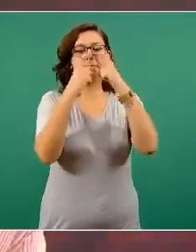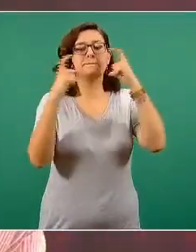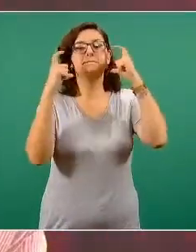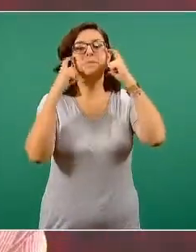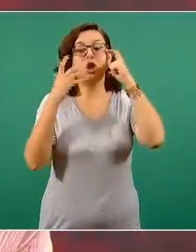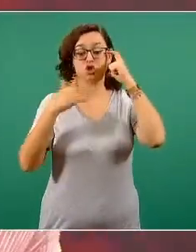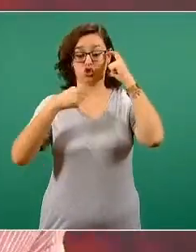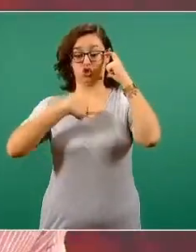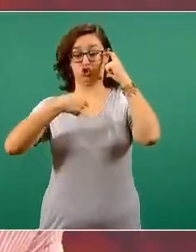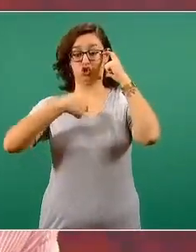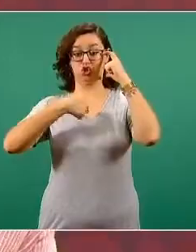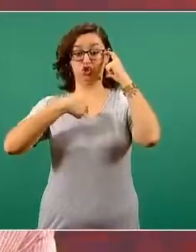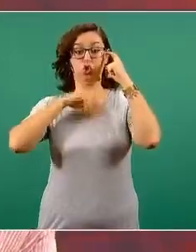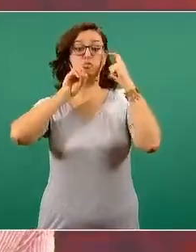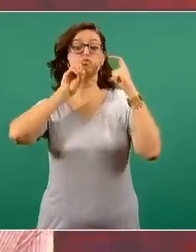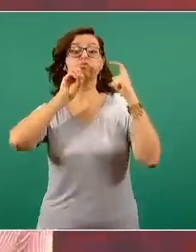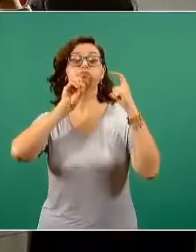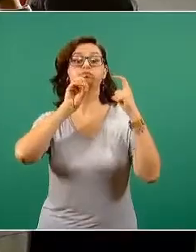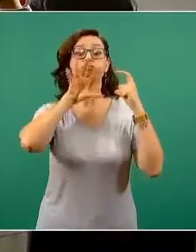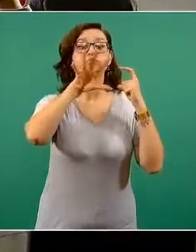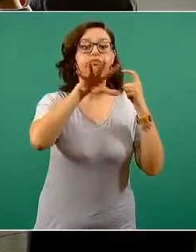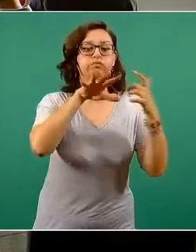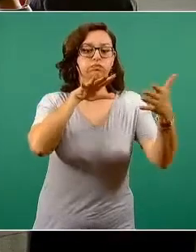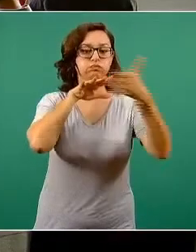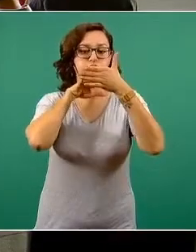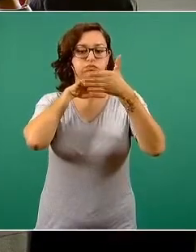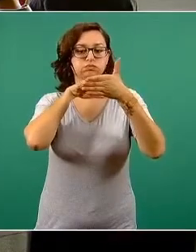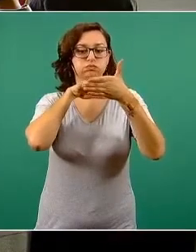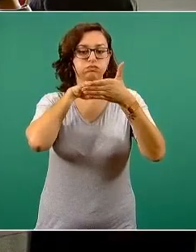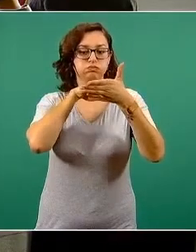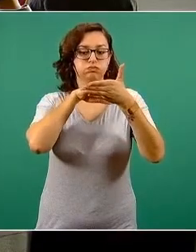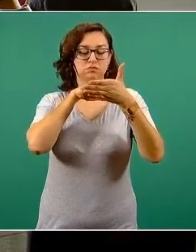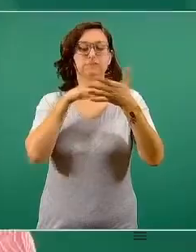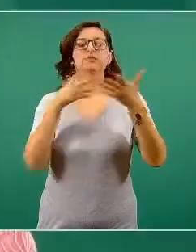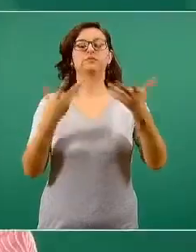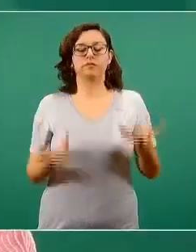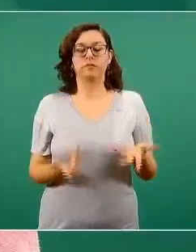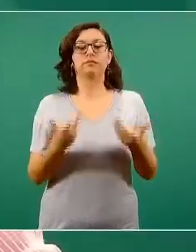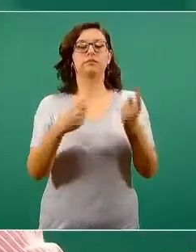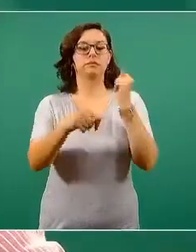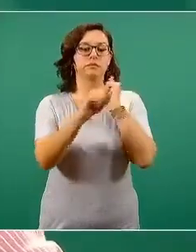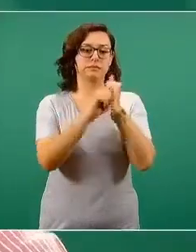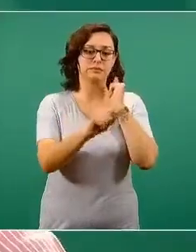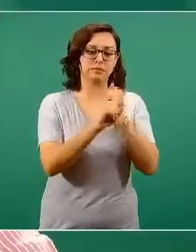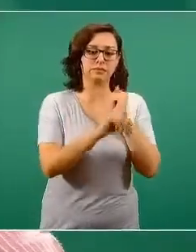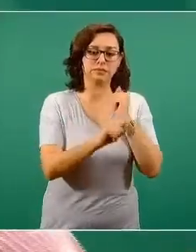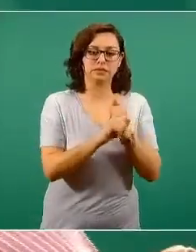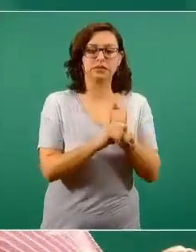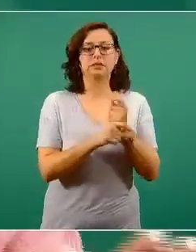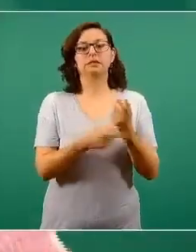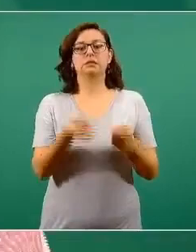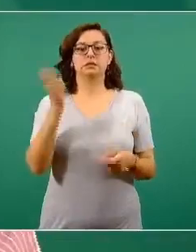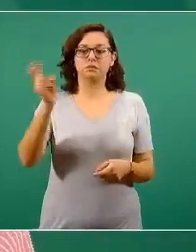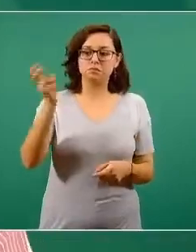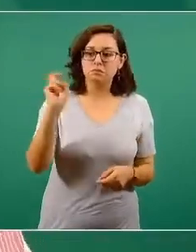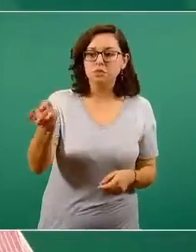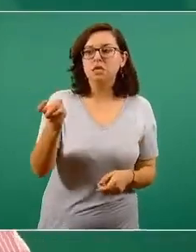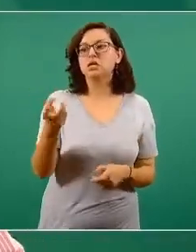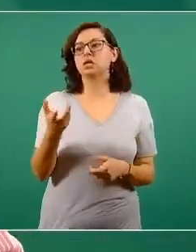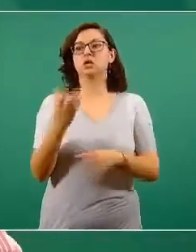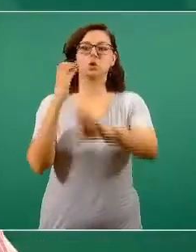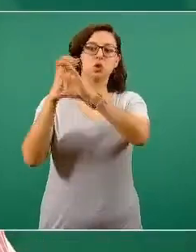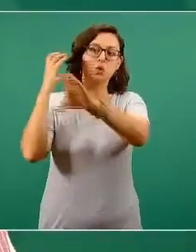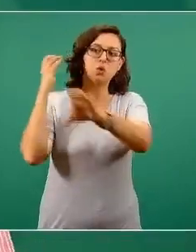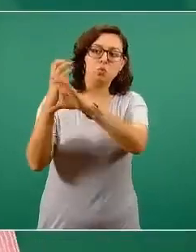respiratorio que lleva los virus. Entonces, hay ejemplos de esto, desde luego en el transporte público, los microbuses, los autobuses,